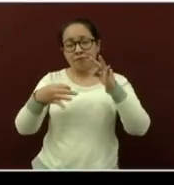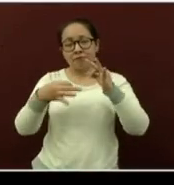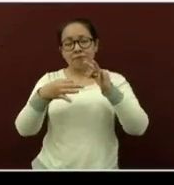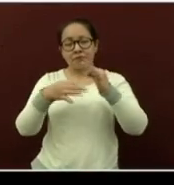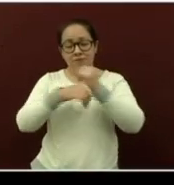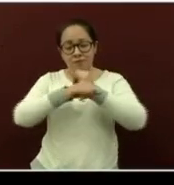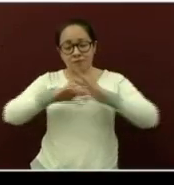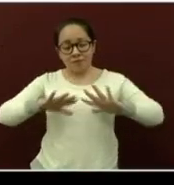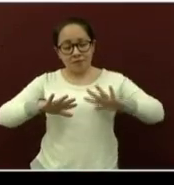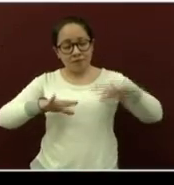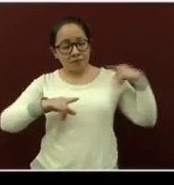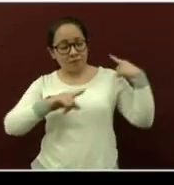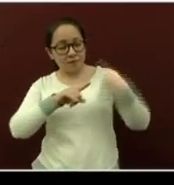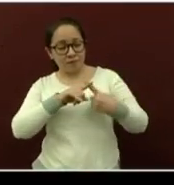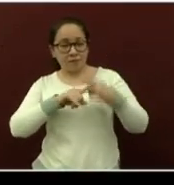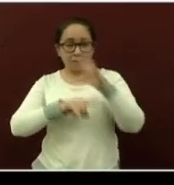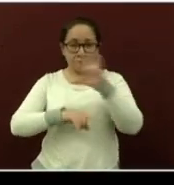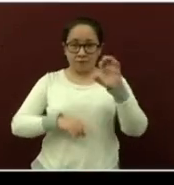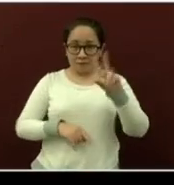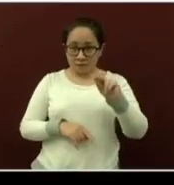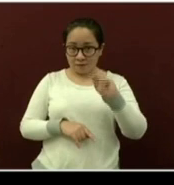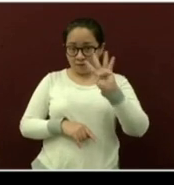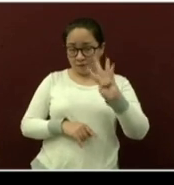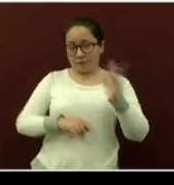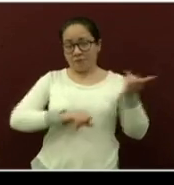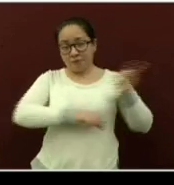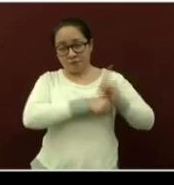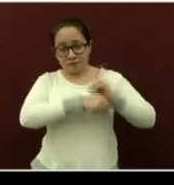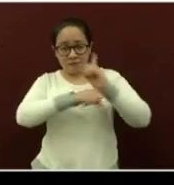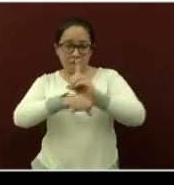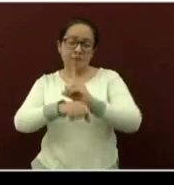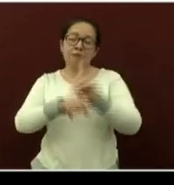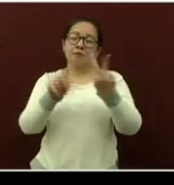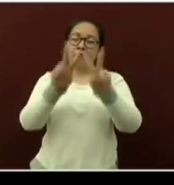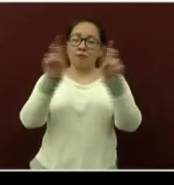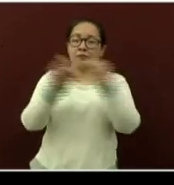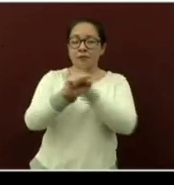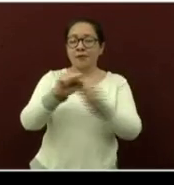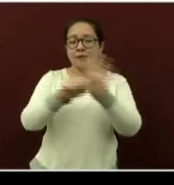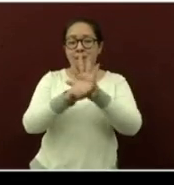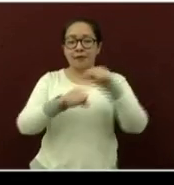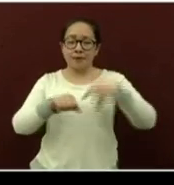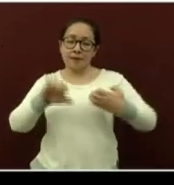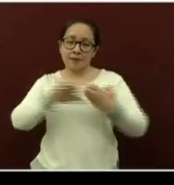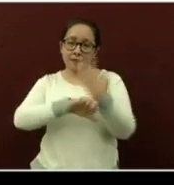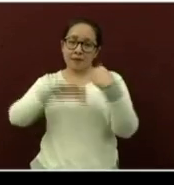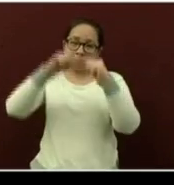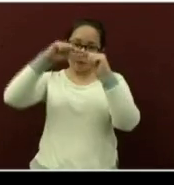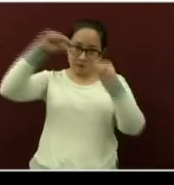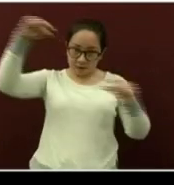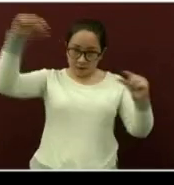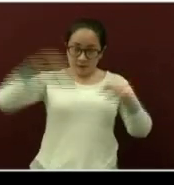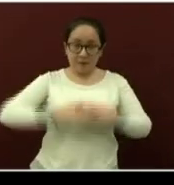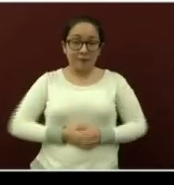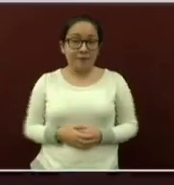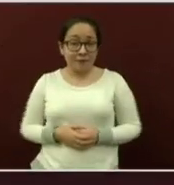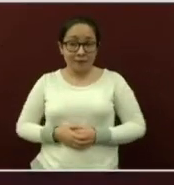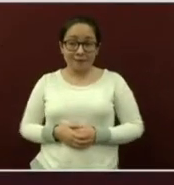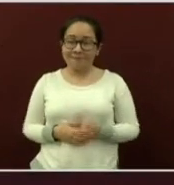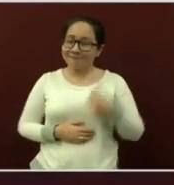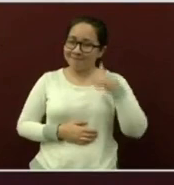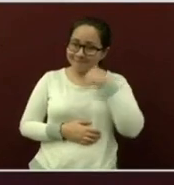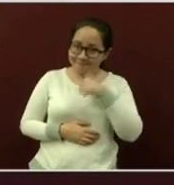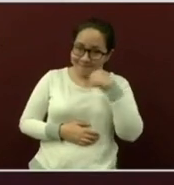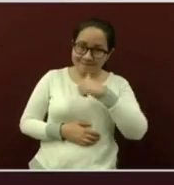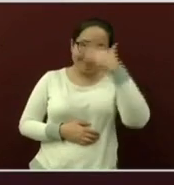número 584 de la actualización del coronavirus en nuestro estado, para lo cual y como